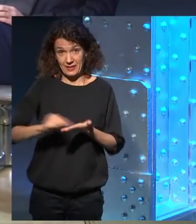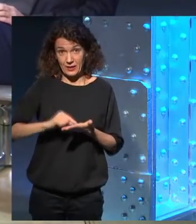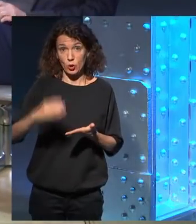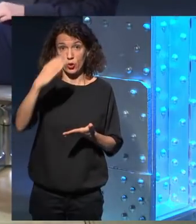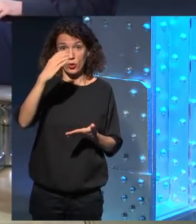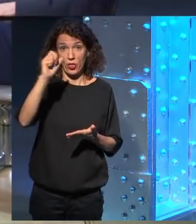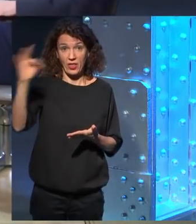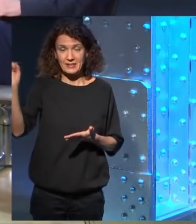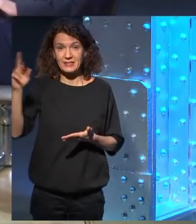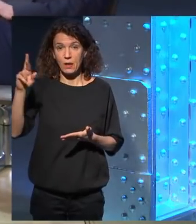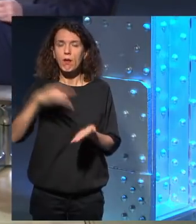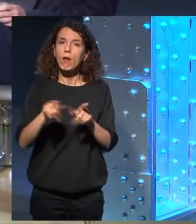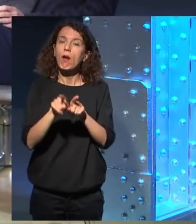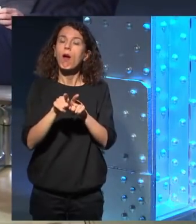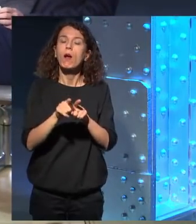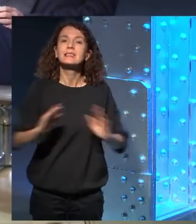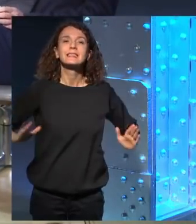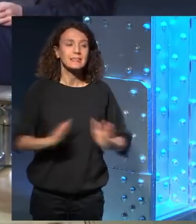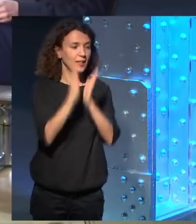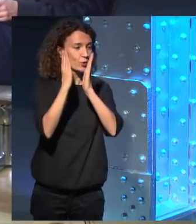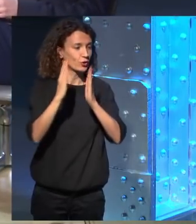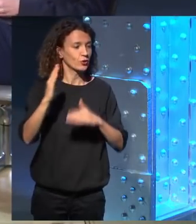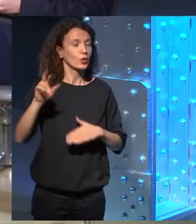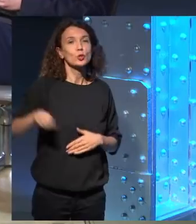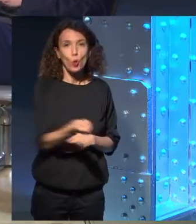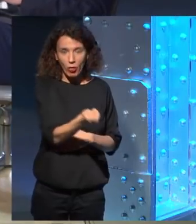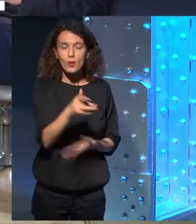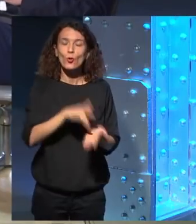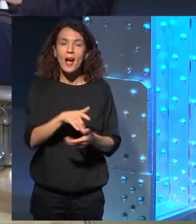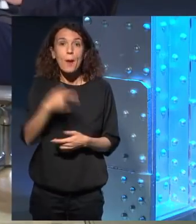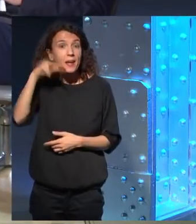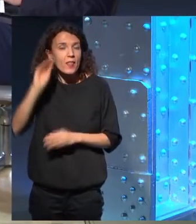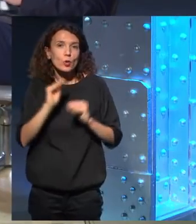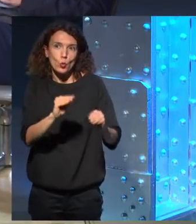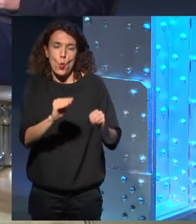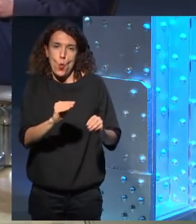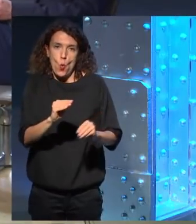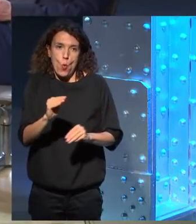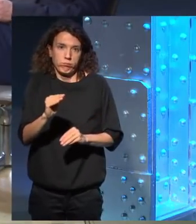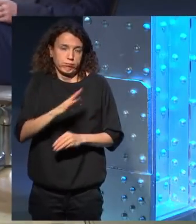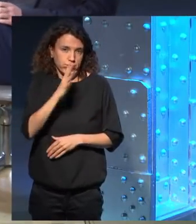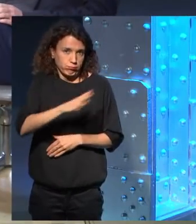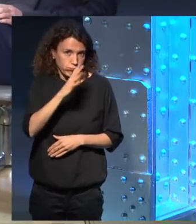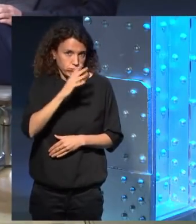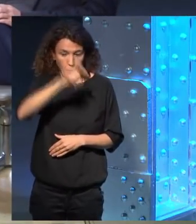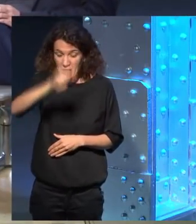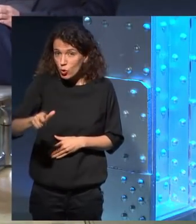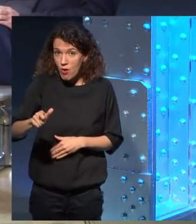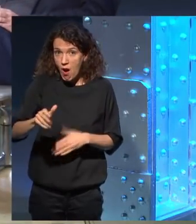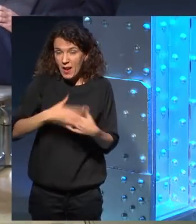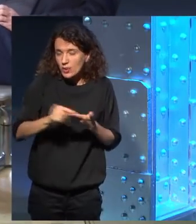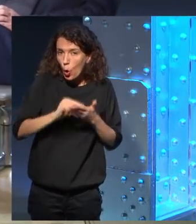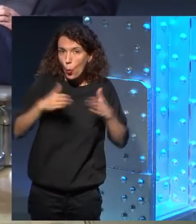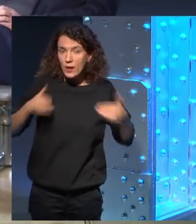firmar en San Jordi, que es una experiencia supongo que inolvidable para cualquier escritor.